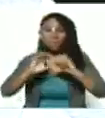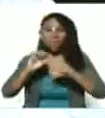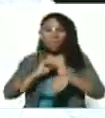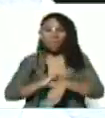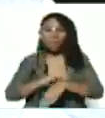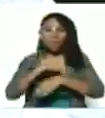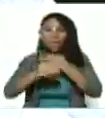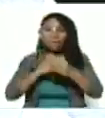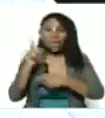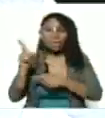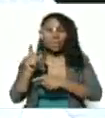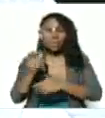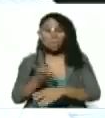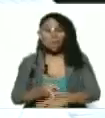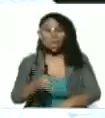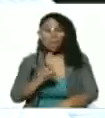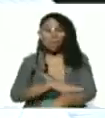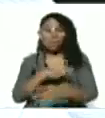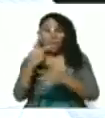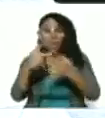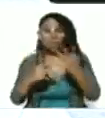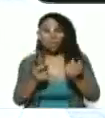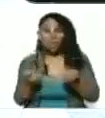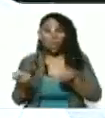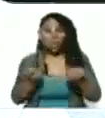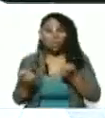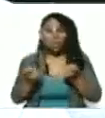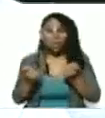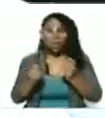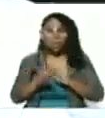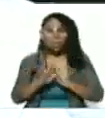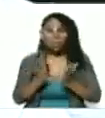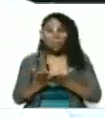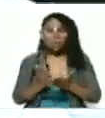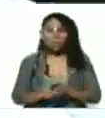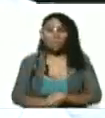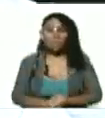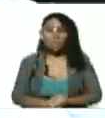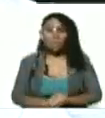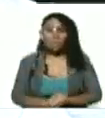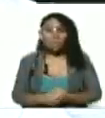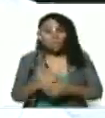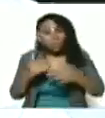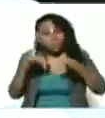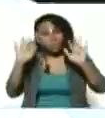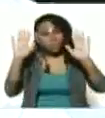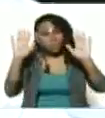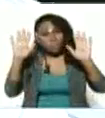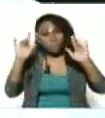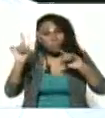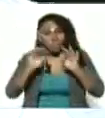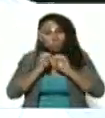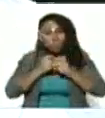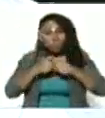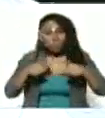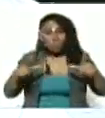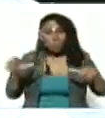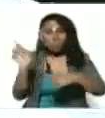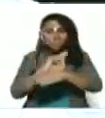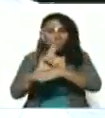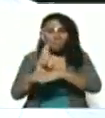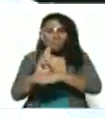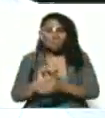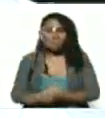va a ser la cepa de mayor la variante de mayor dominación en el planeta aunque su propagación es muy rápida